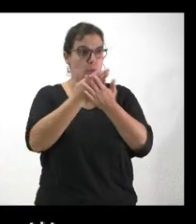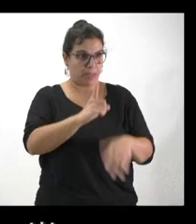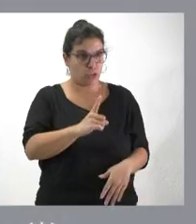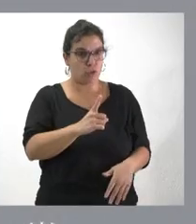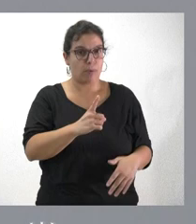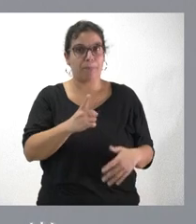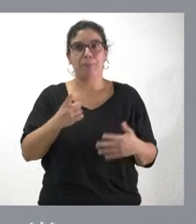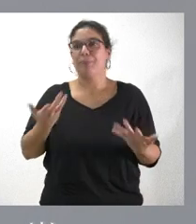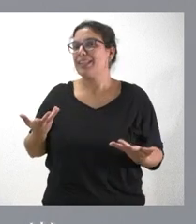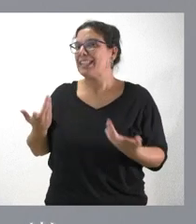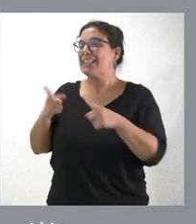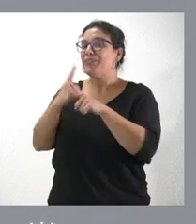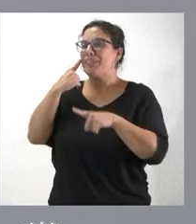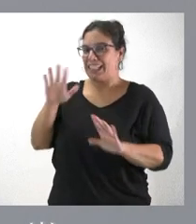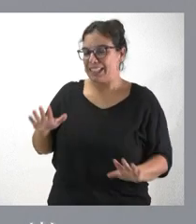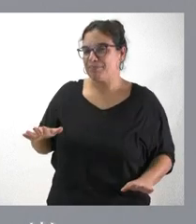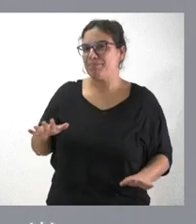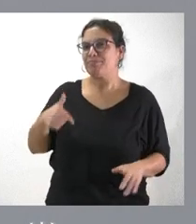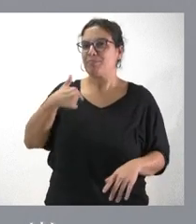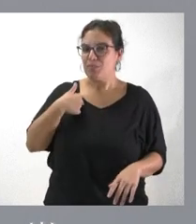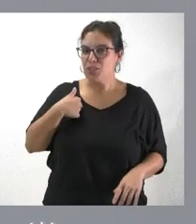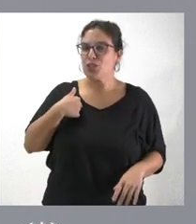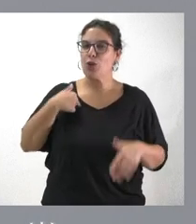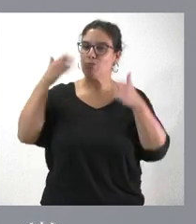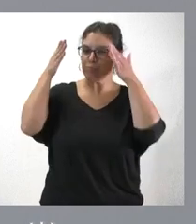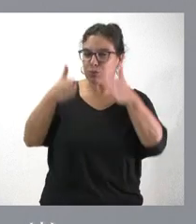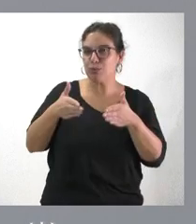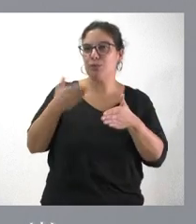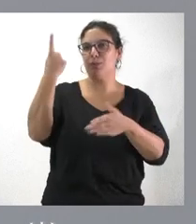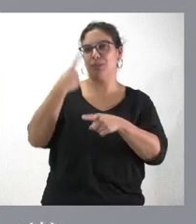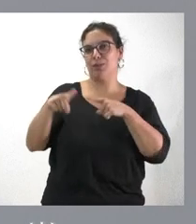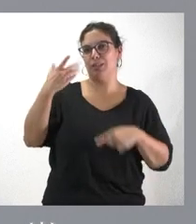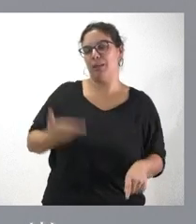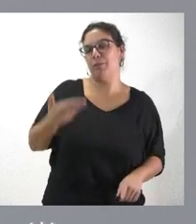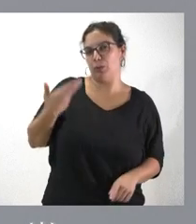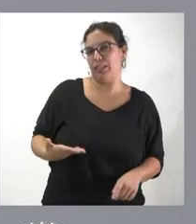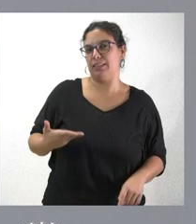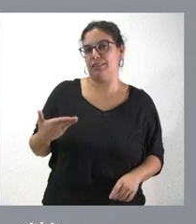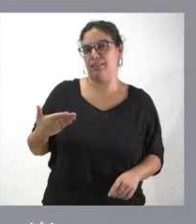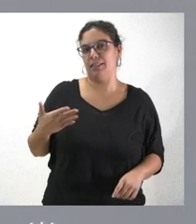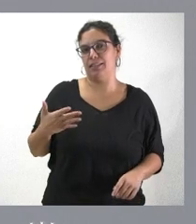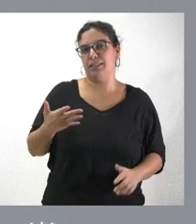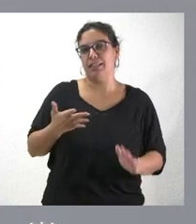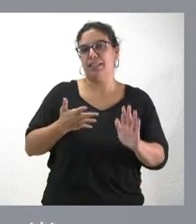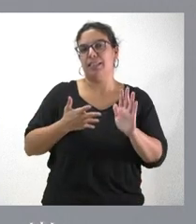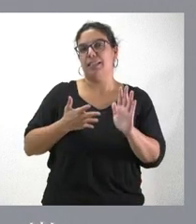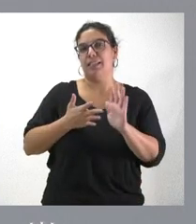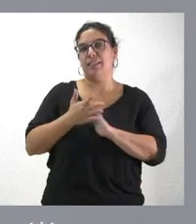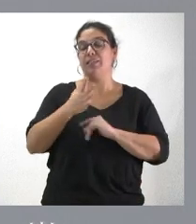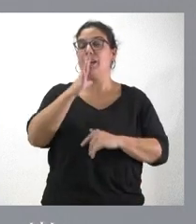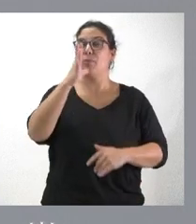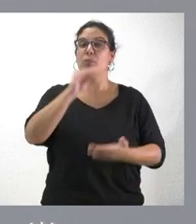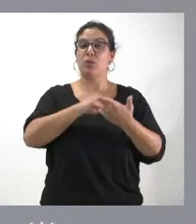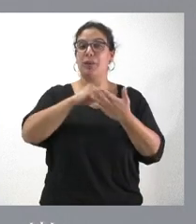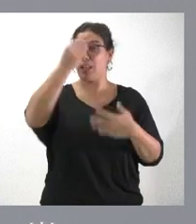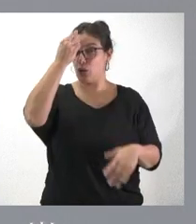Y, en todo caso, fíjese, yo pondría en la centro una cosa muy importante, que es la importancia, que no siempre lo valoramos, y es una ocasión para ponerlo de